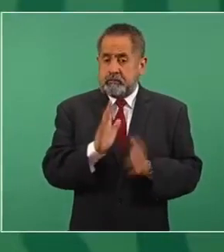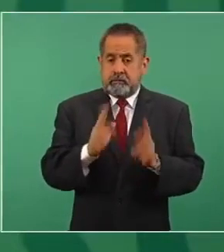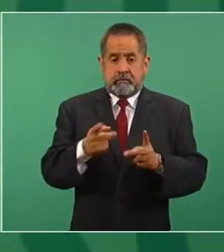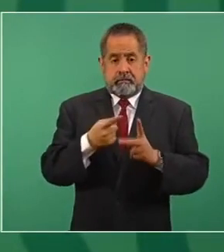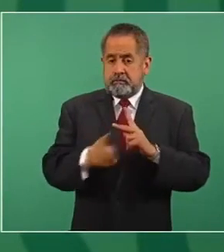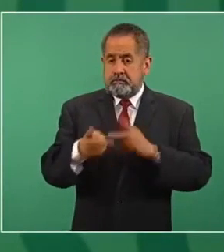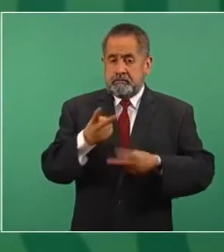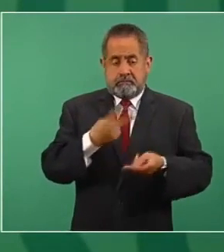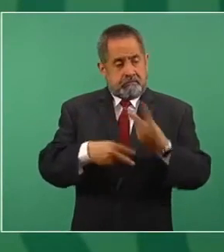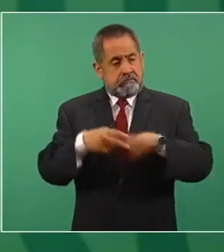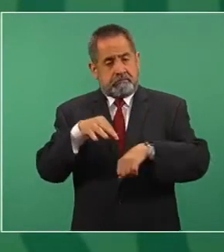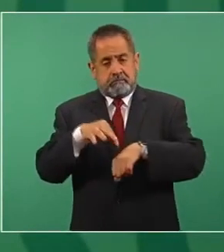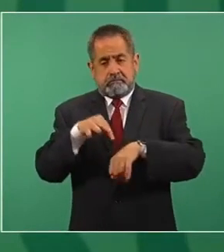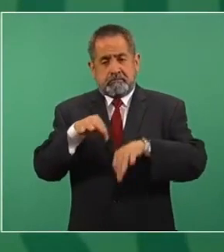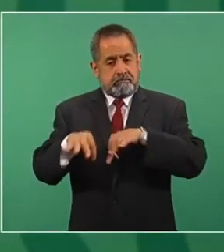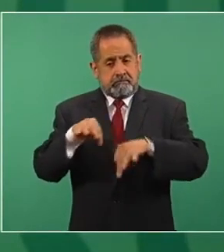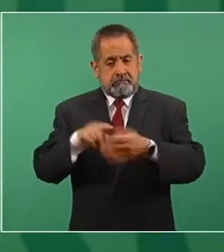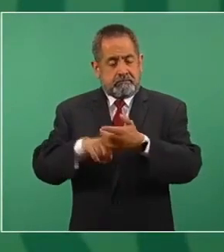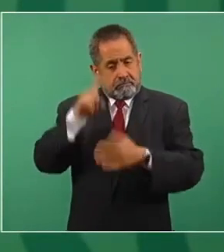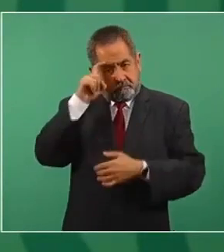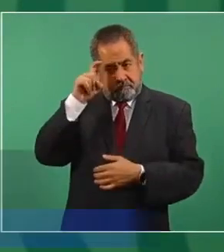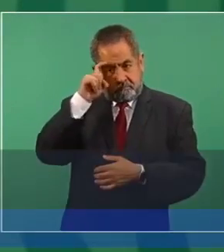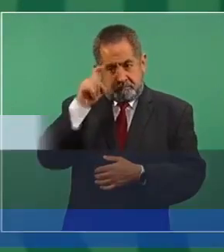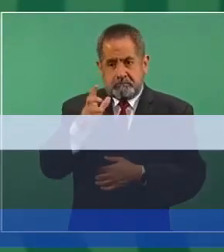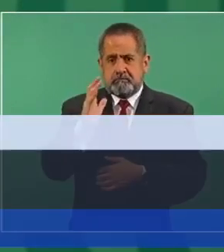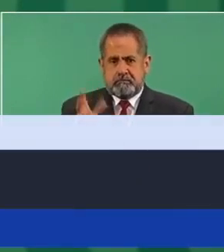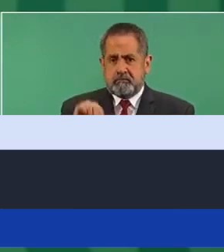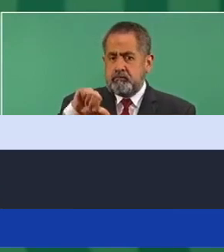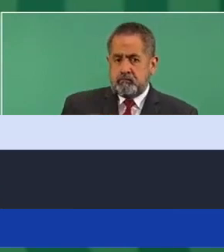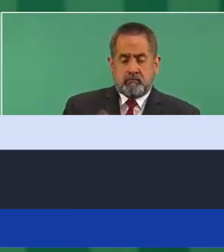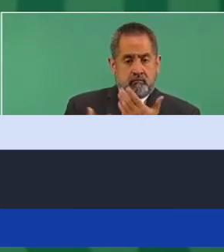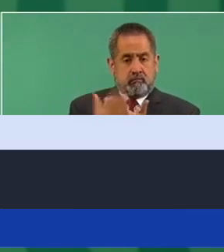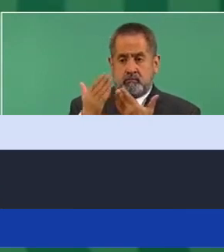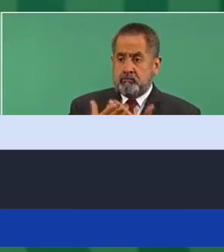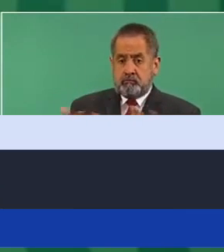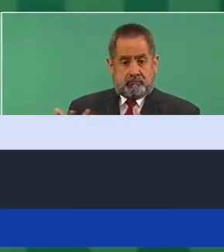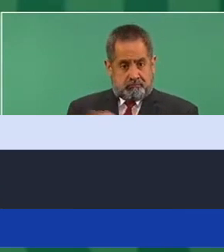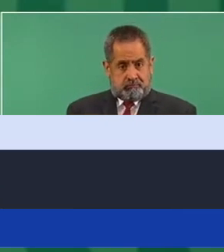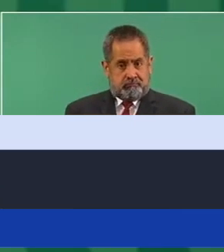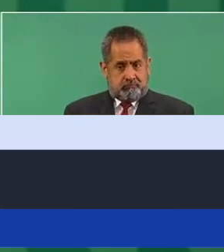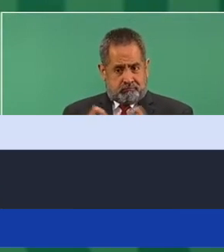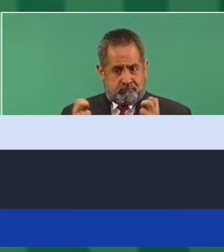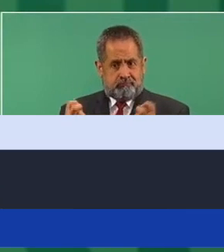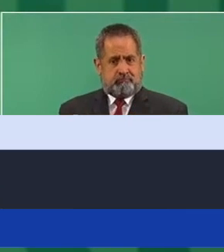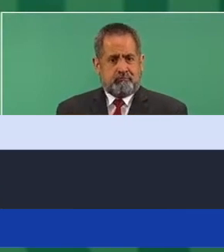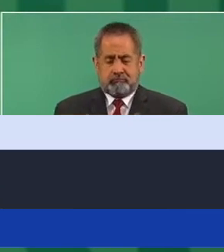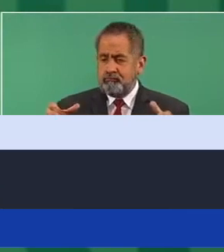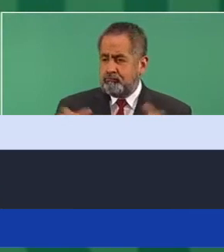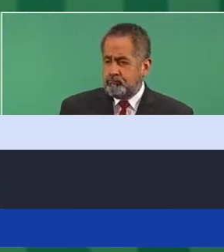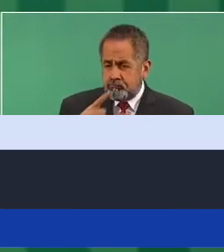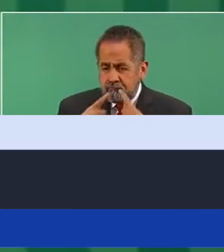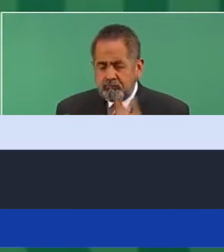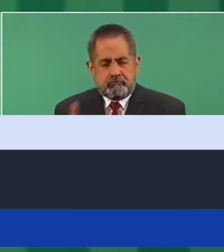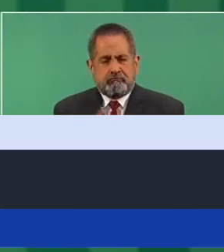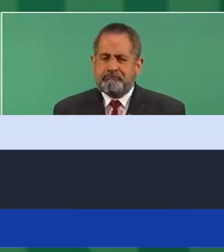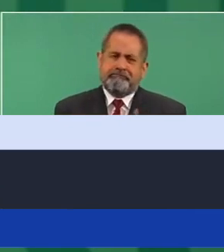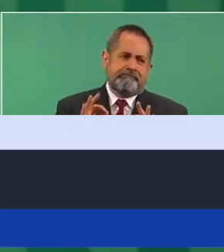el doctor Hugo López-Gatell, ya estuvo hoy en la mañana en la reunión de gabinete,